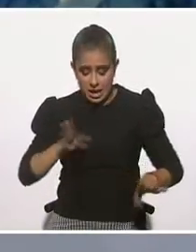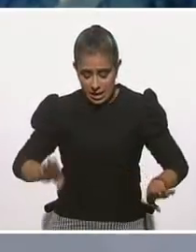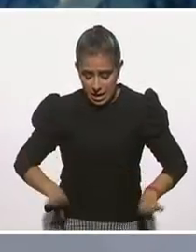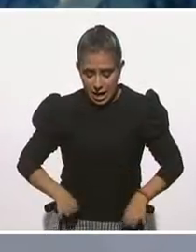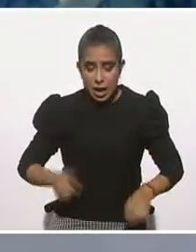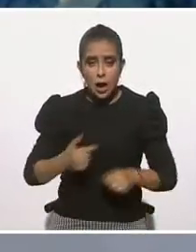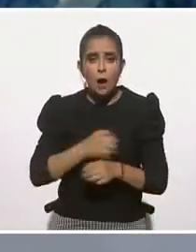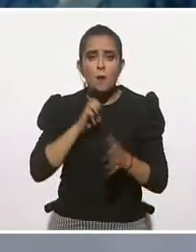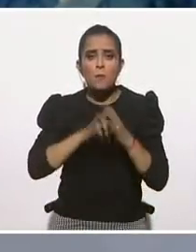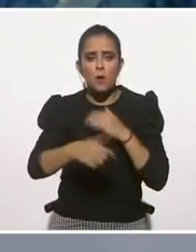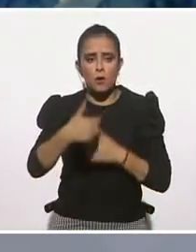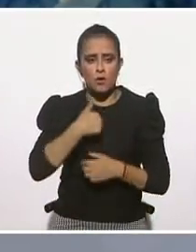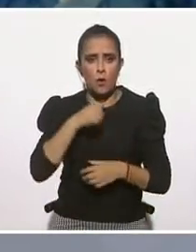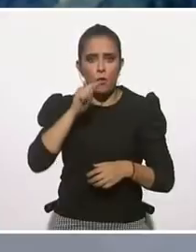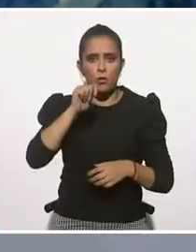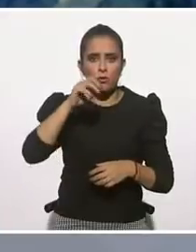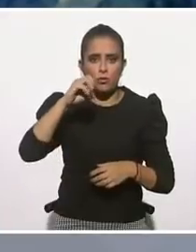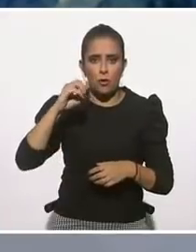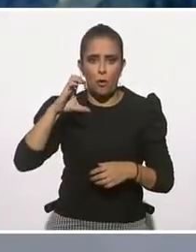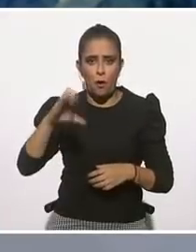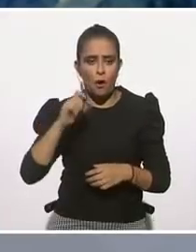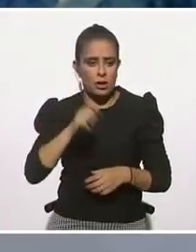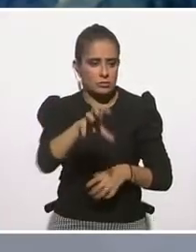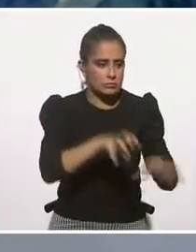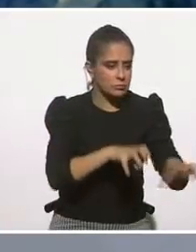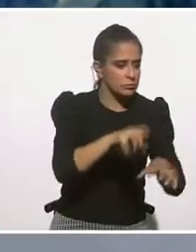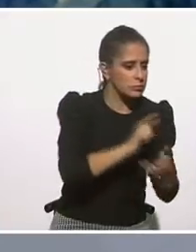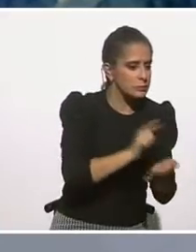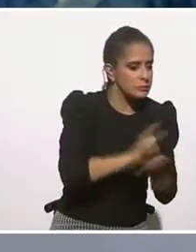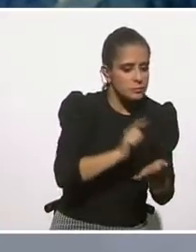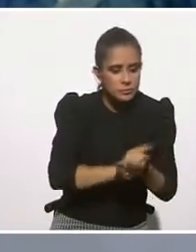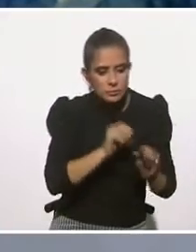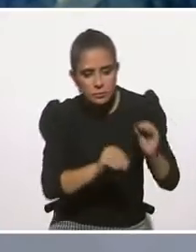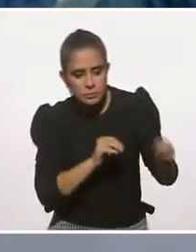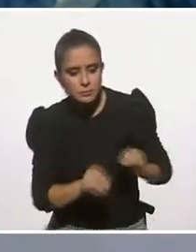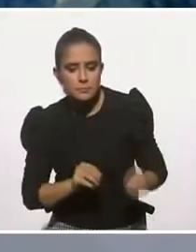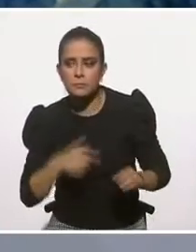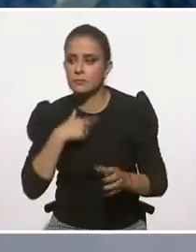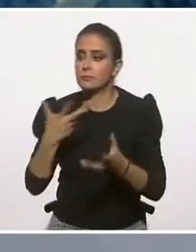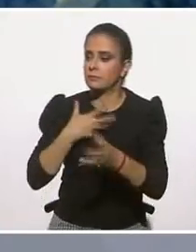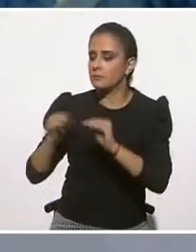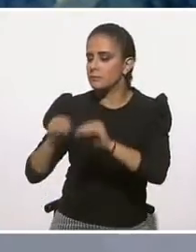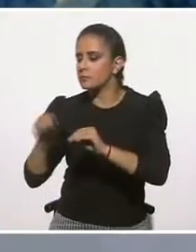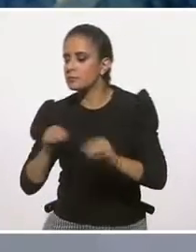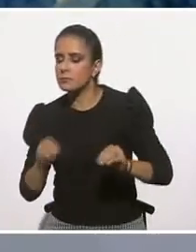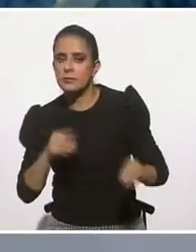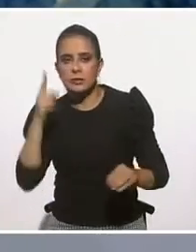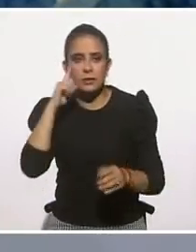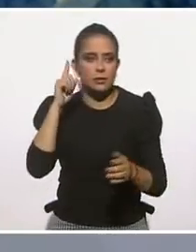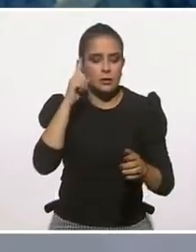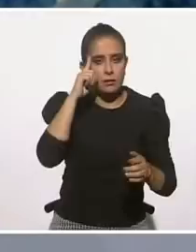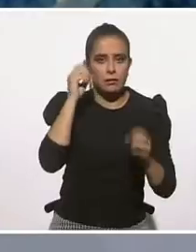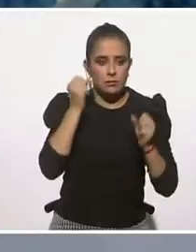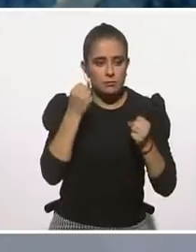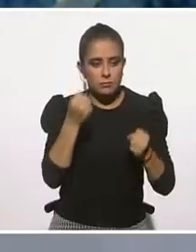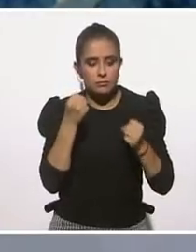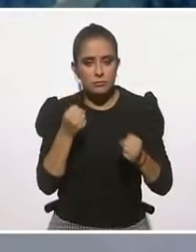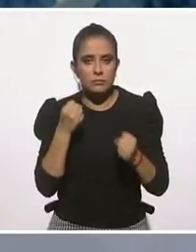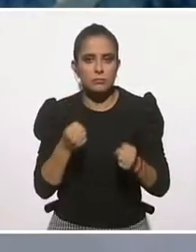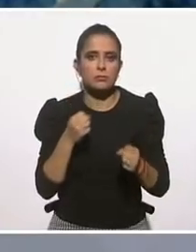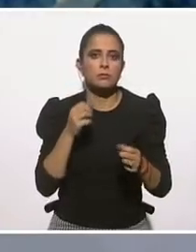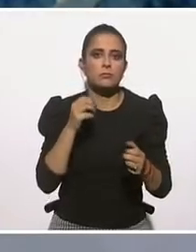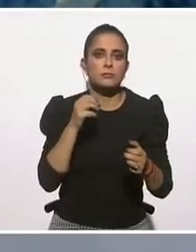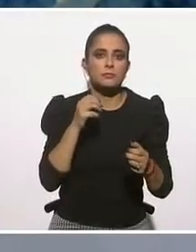obsesiva compulsiva y ser resiliente ante ciertas adversidades y puedo tener un carácter obsesivo compulsivo, por decir,